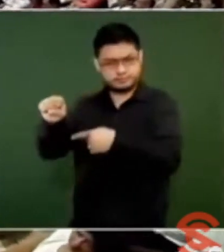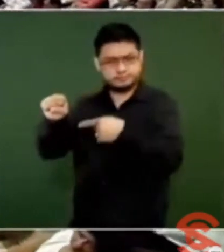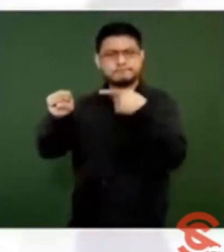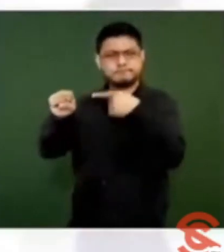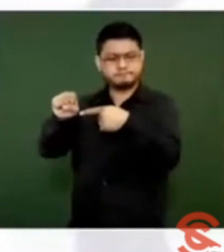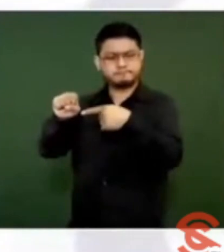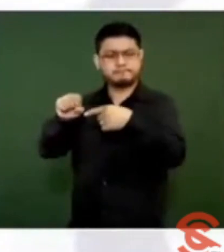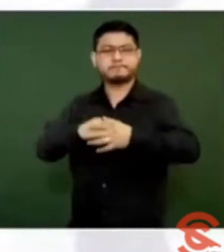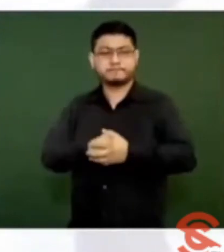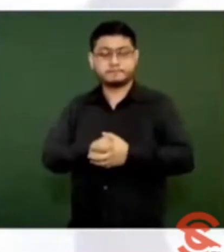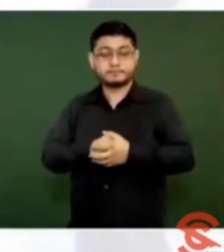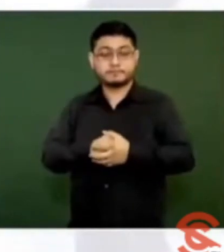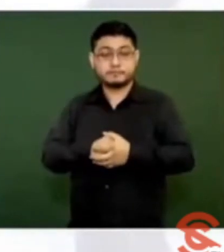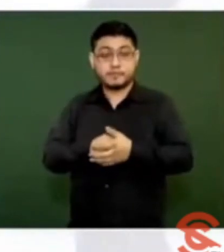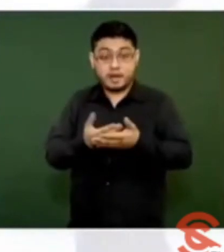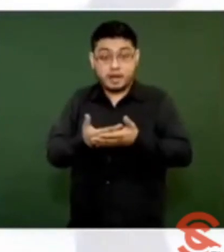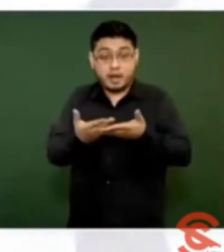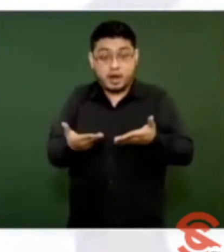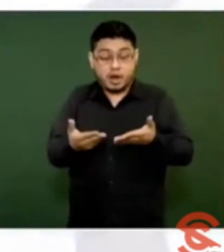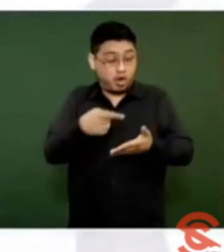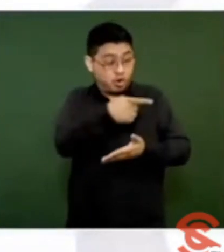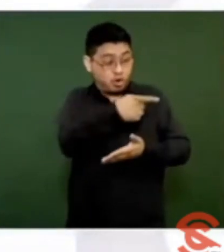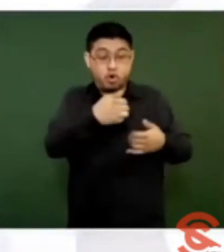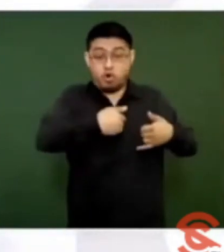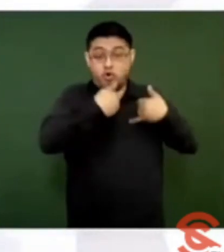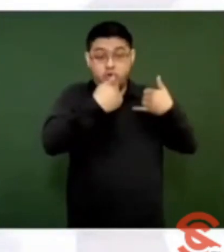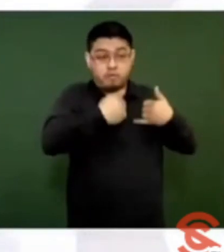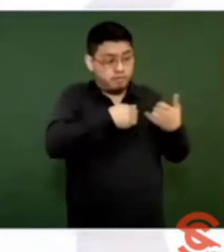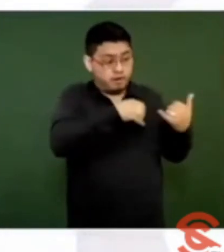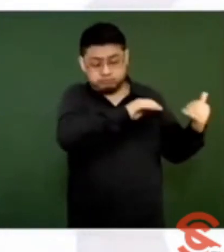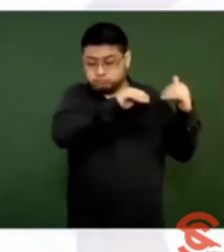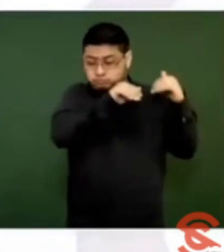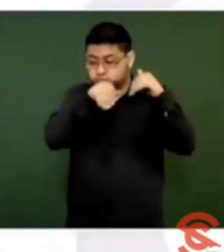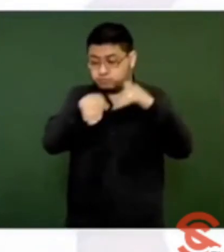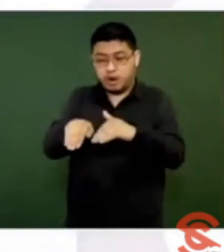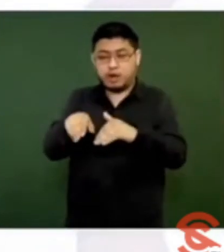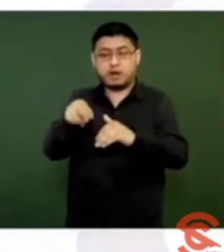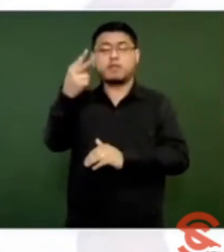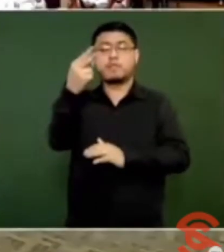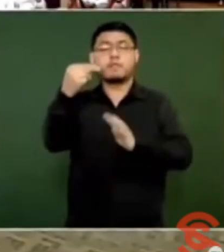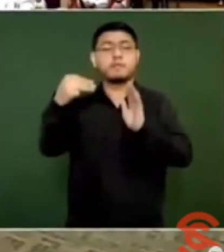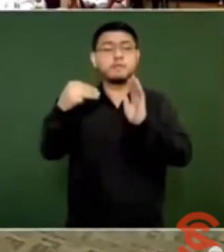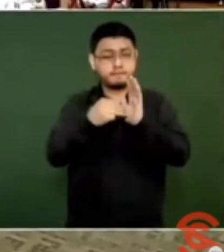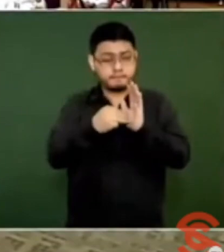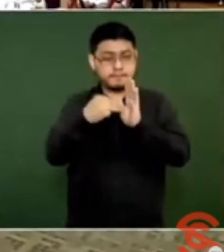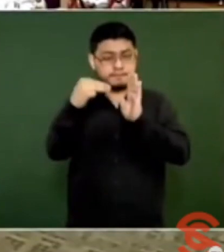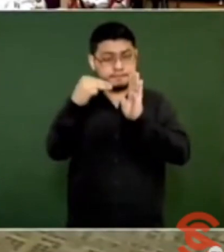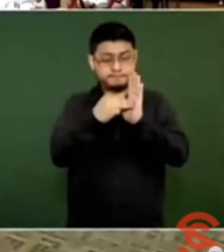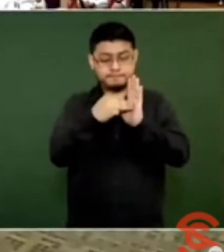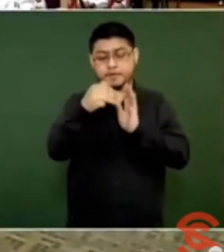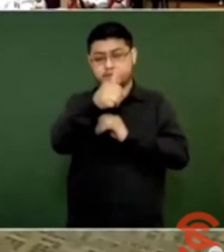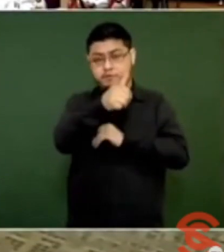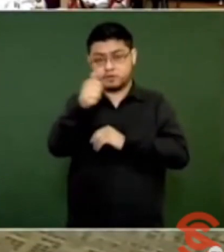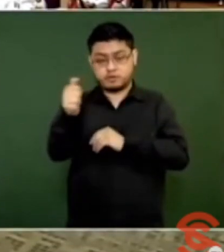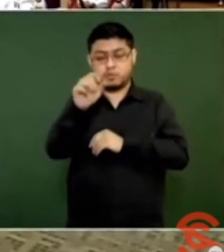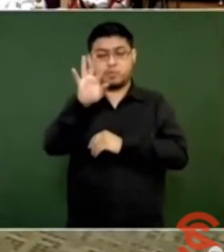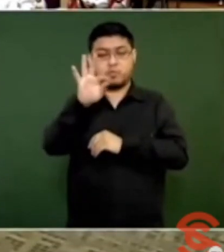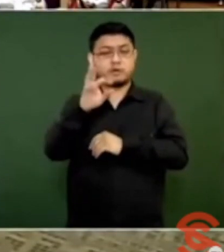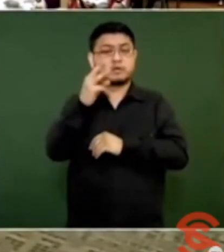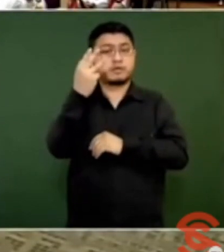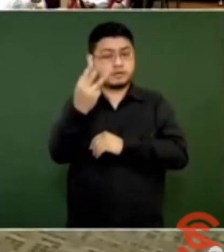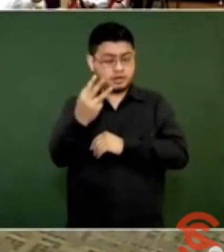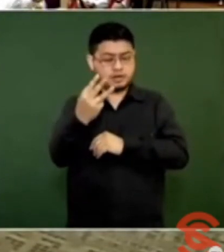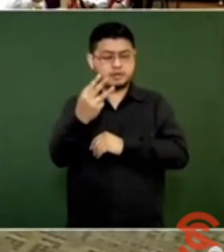Hasta hoy han pasado por el programa Jóvenes Construyendo el Futuro dos millones seiscientos cuarenta y tres mil